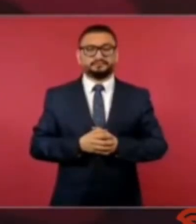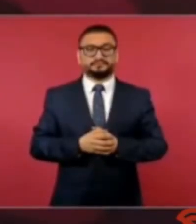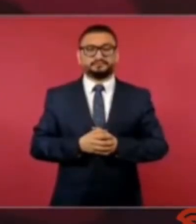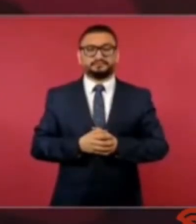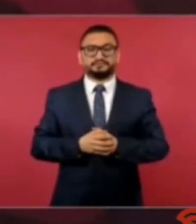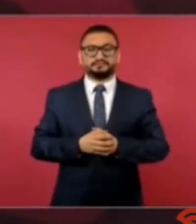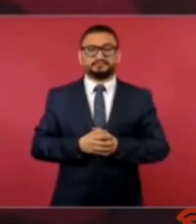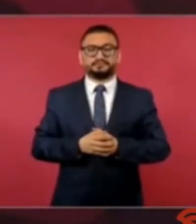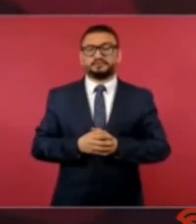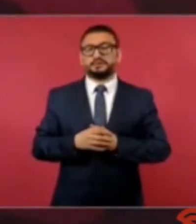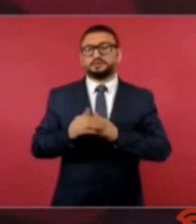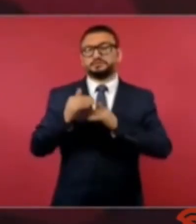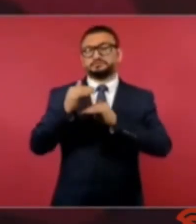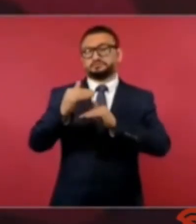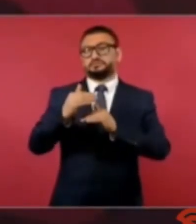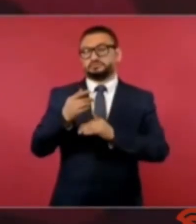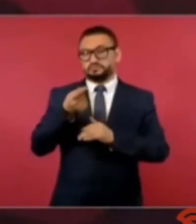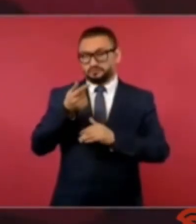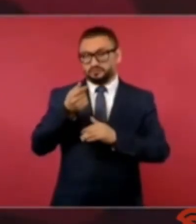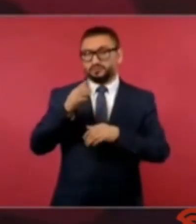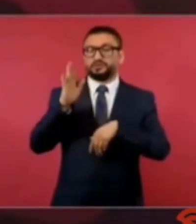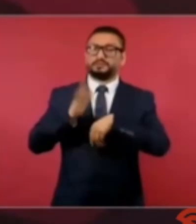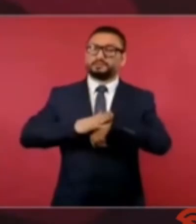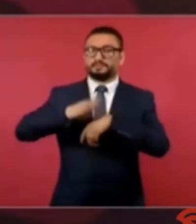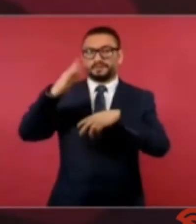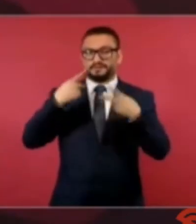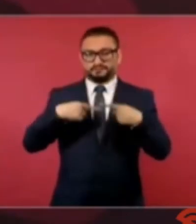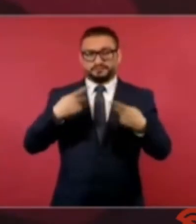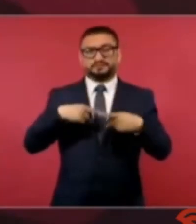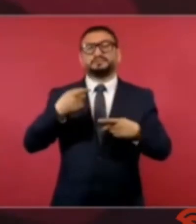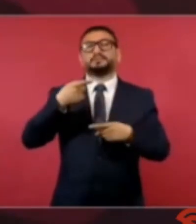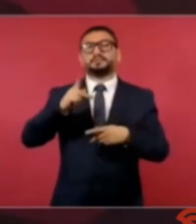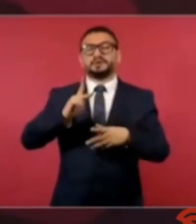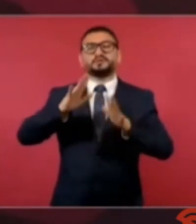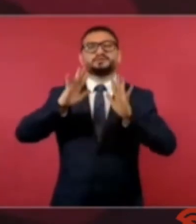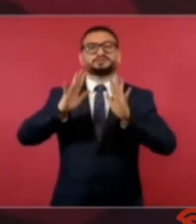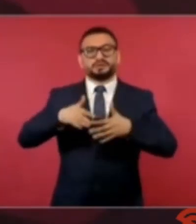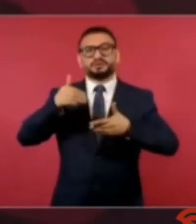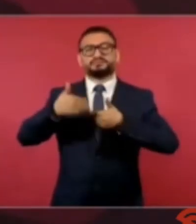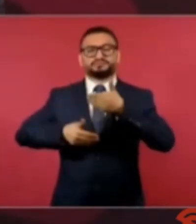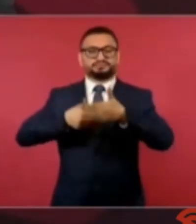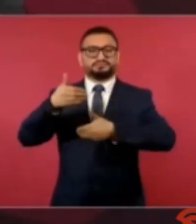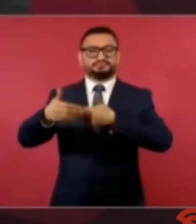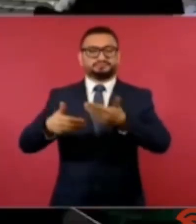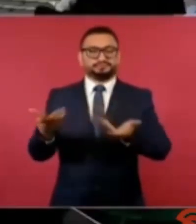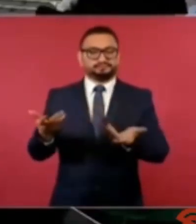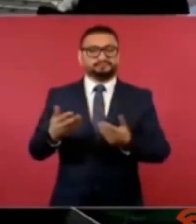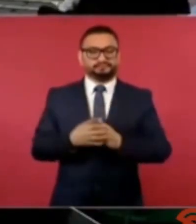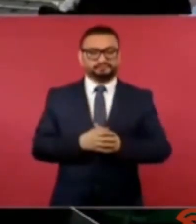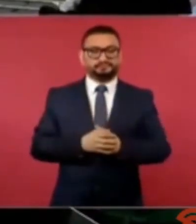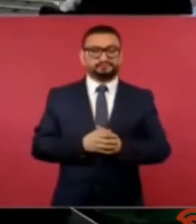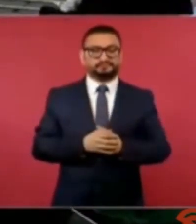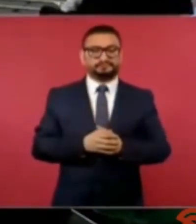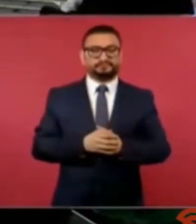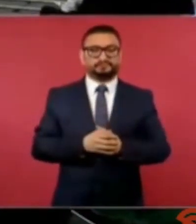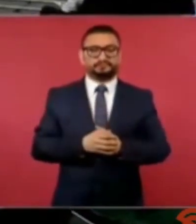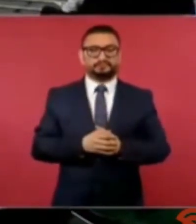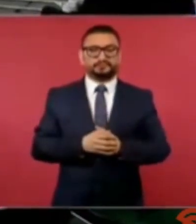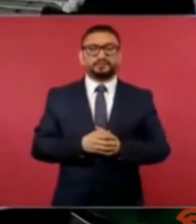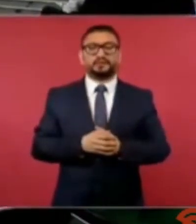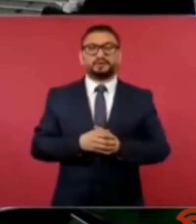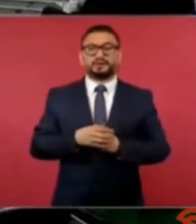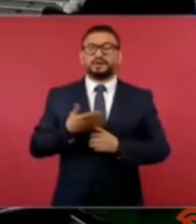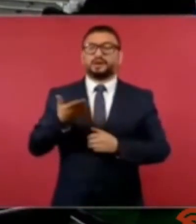limitado porque son muchos más pero ya es un avance que en una